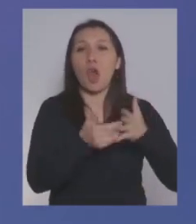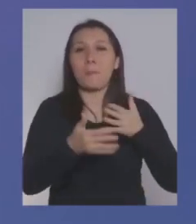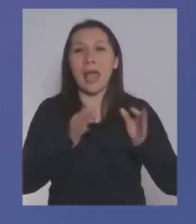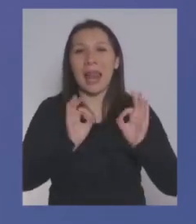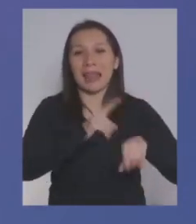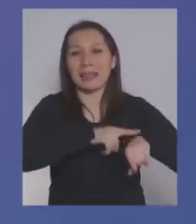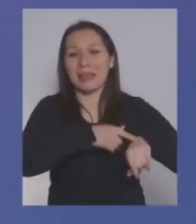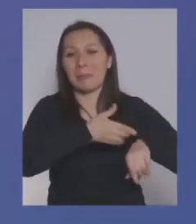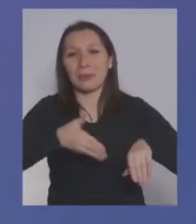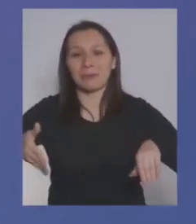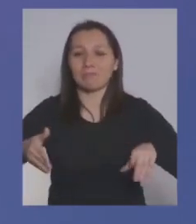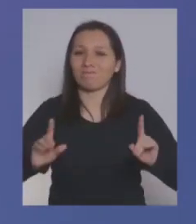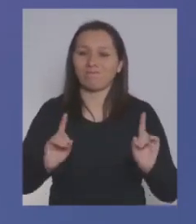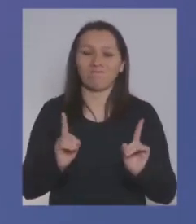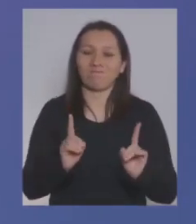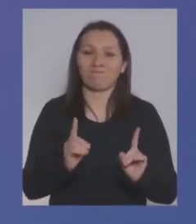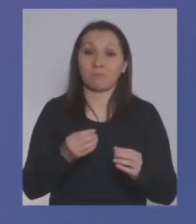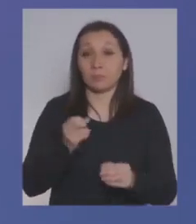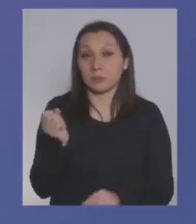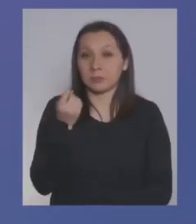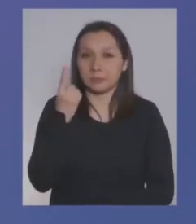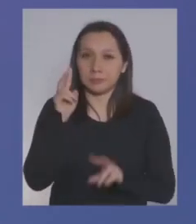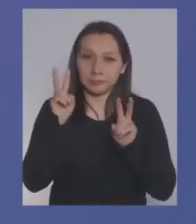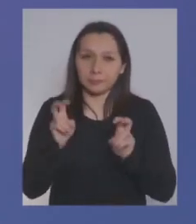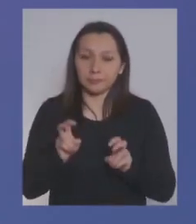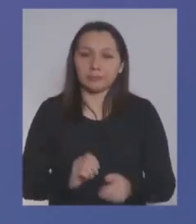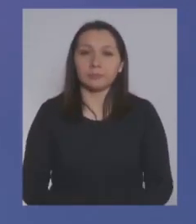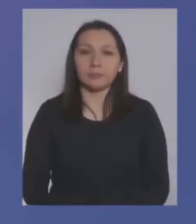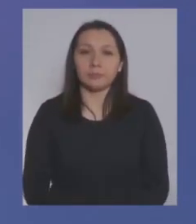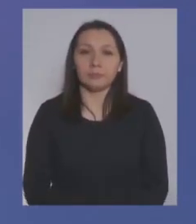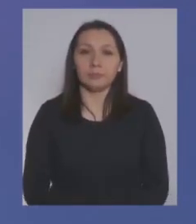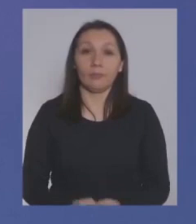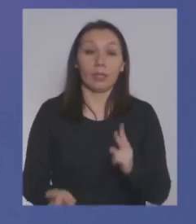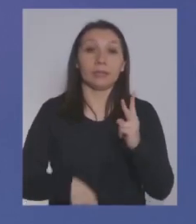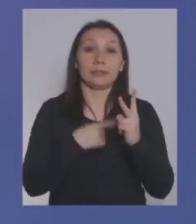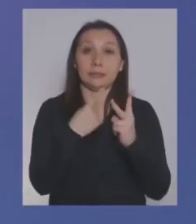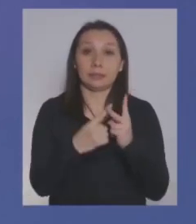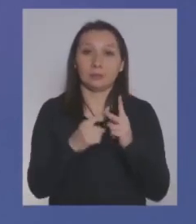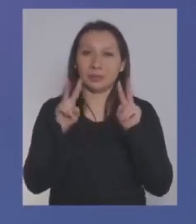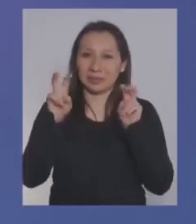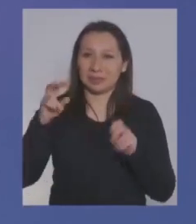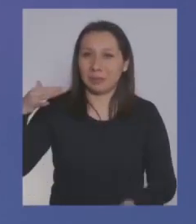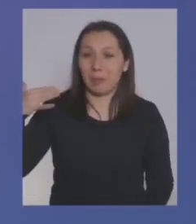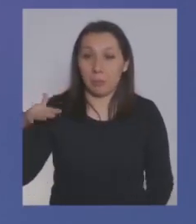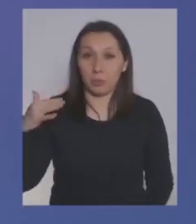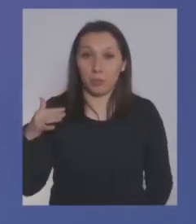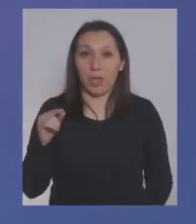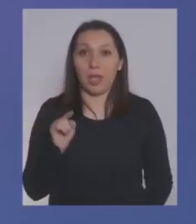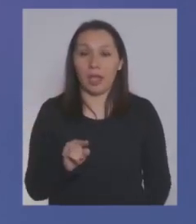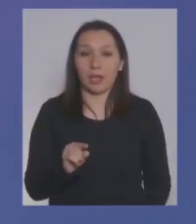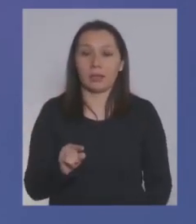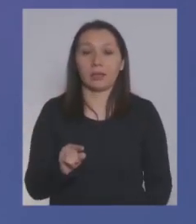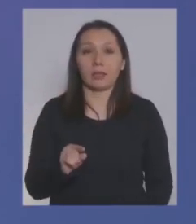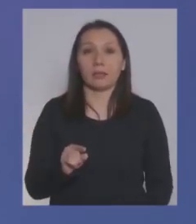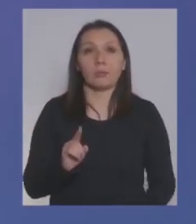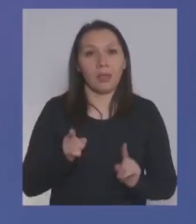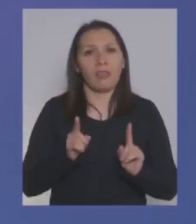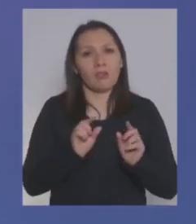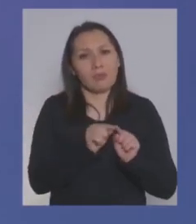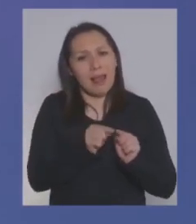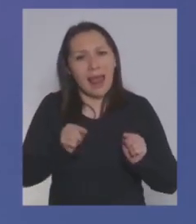no hace demasiado sentido creo que eso es la primera cuestión la segunda cuestión importante y quiero refrendar acá